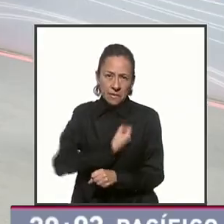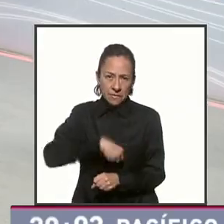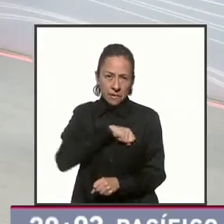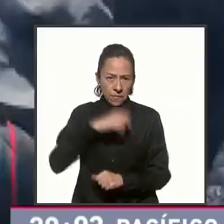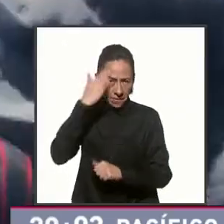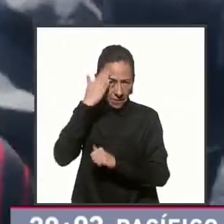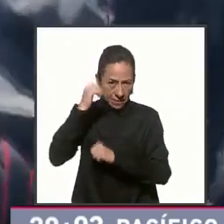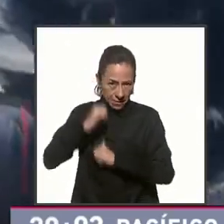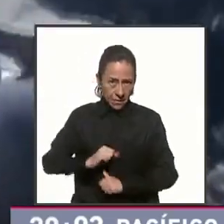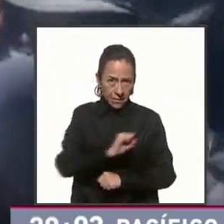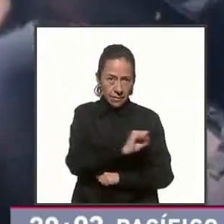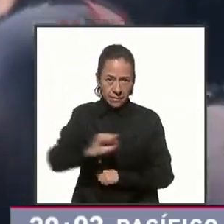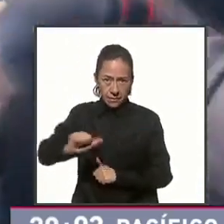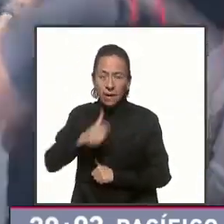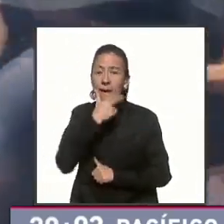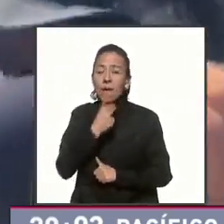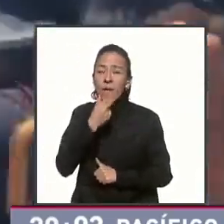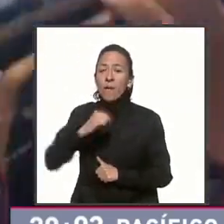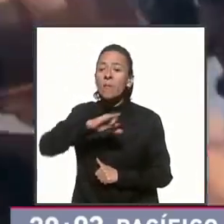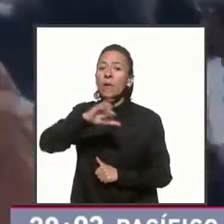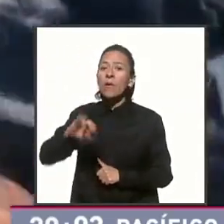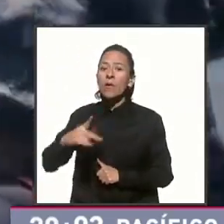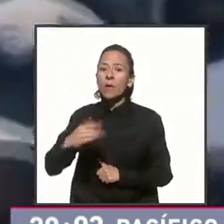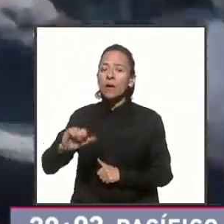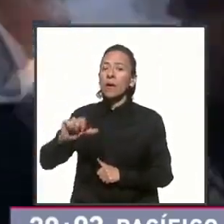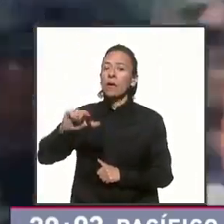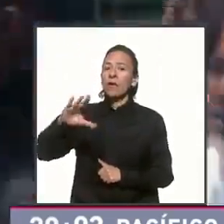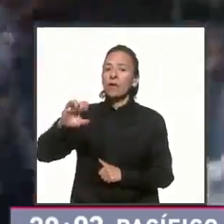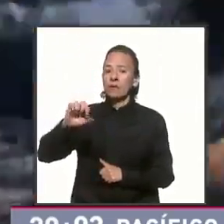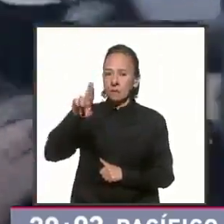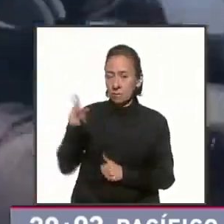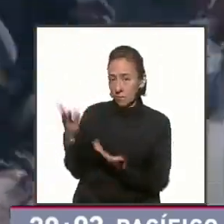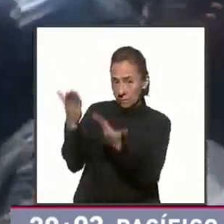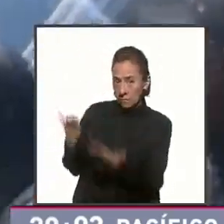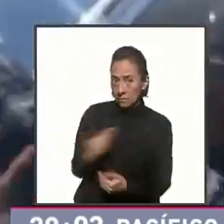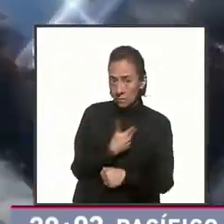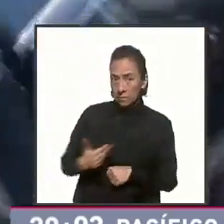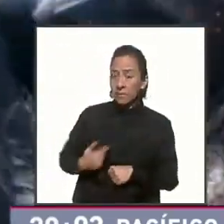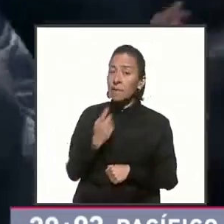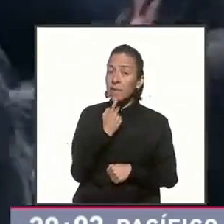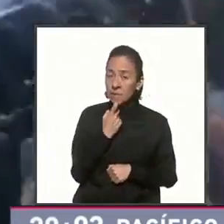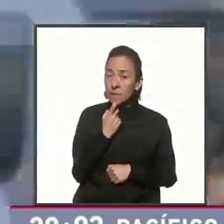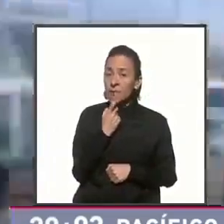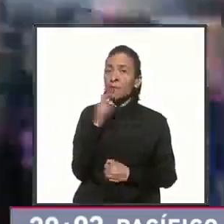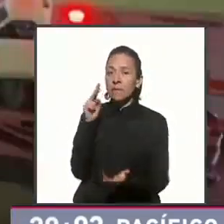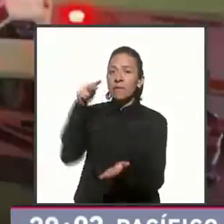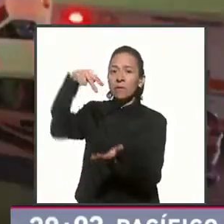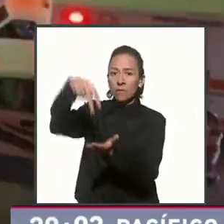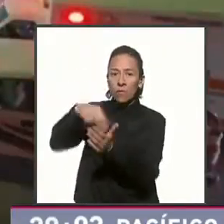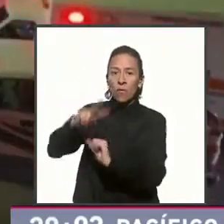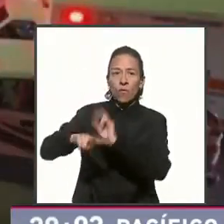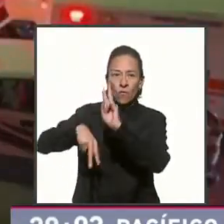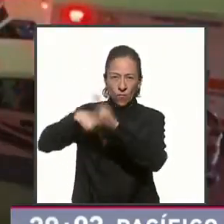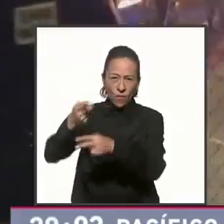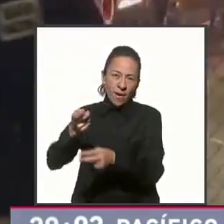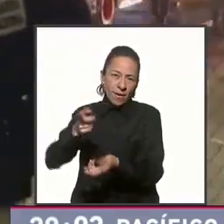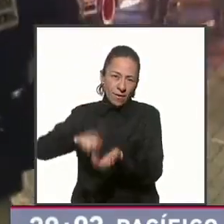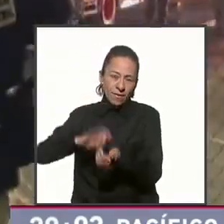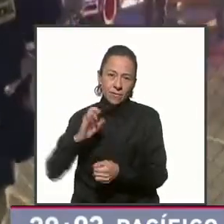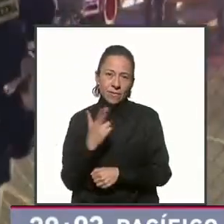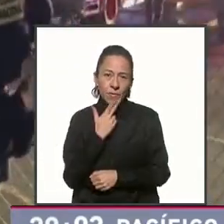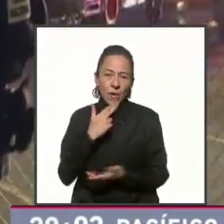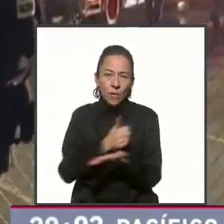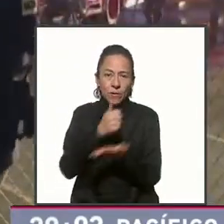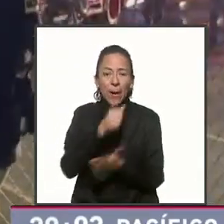detalles. El presidente Andrés Manuel López Obrador realizó una visita a Ciudad Juárez, Chihuahua, donde